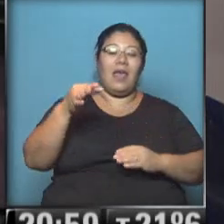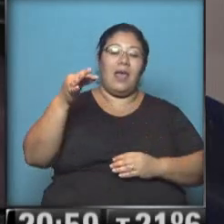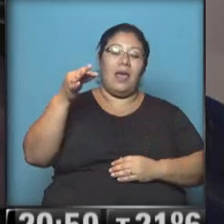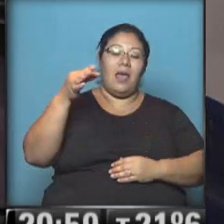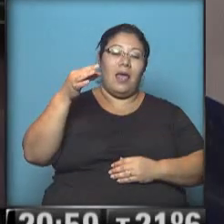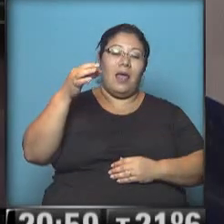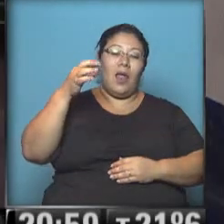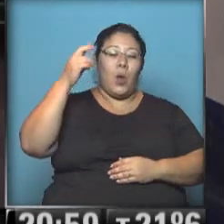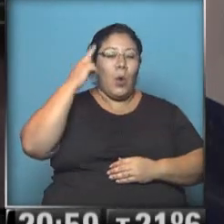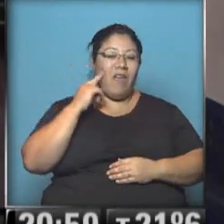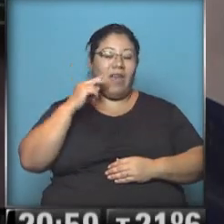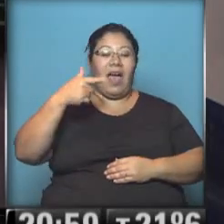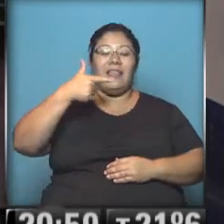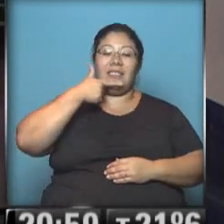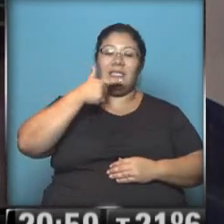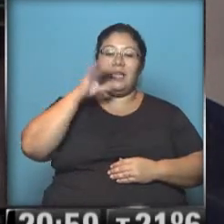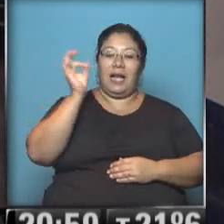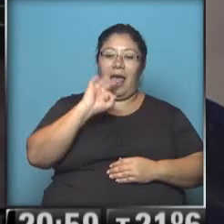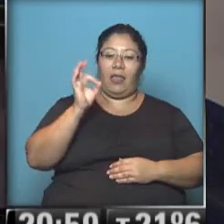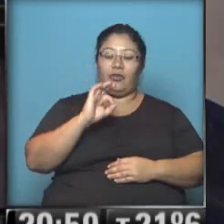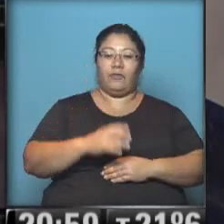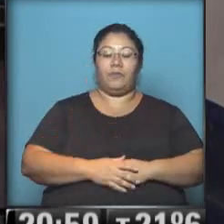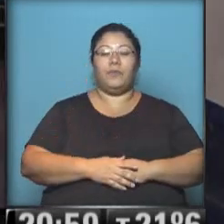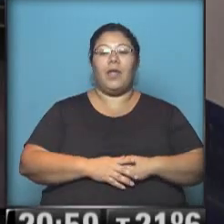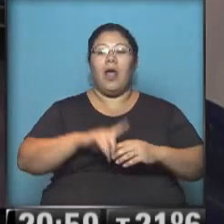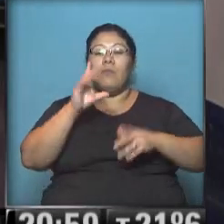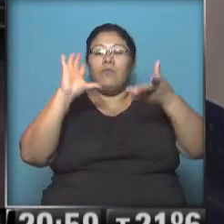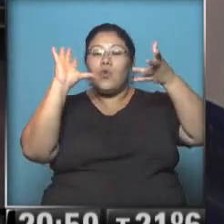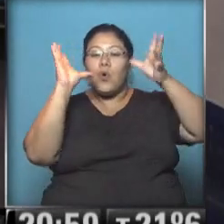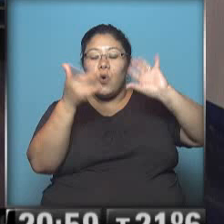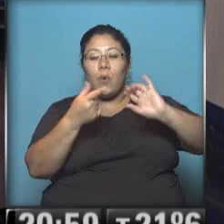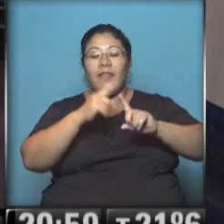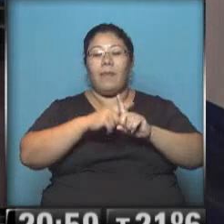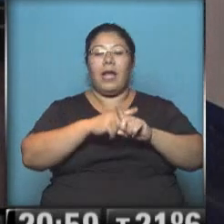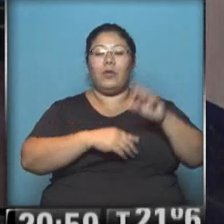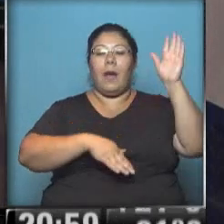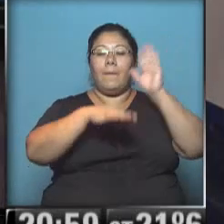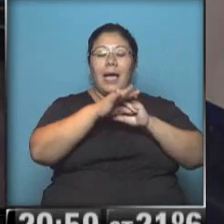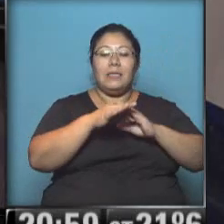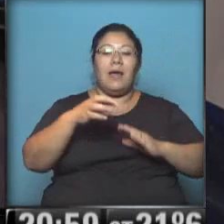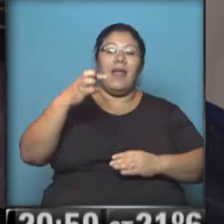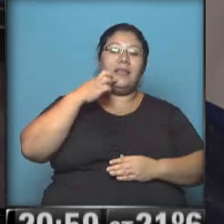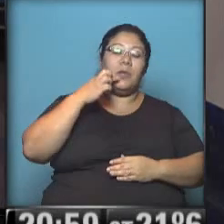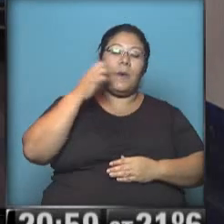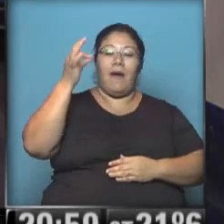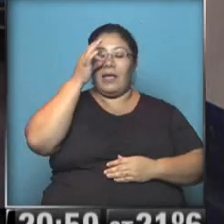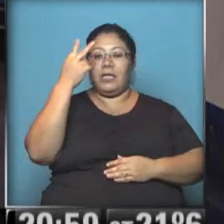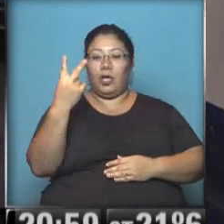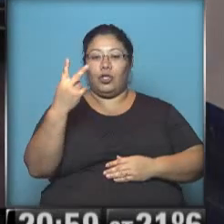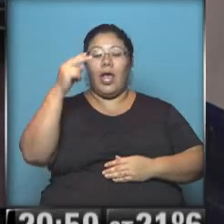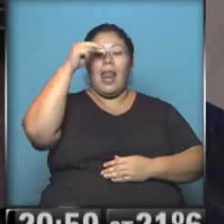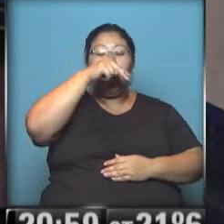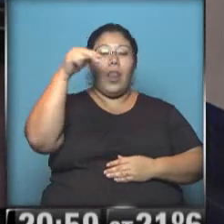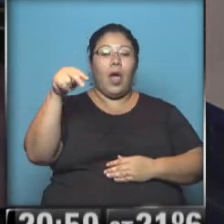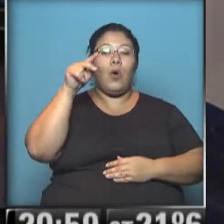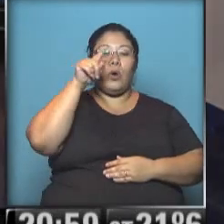calorcito en el centro y norte patagónico, con cielo algo parcialmente nublado, temperaturas máximas de 19 a 22 grados. Solo en la provincia de Neuquén